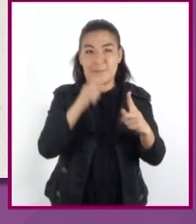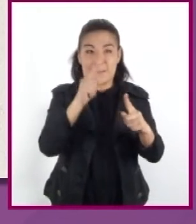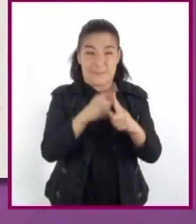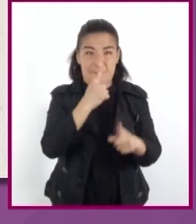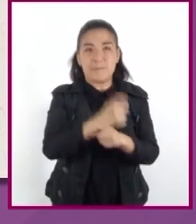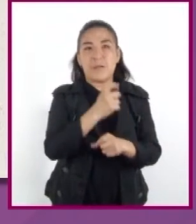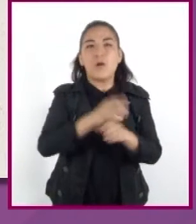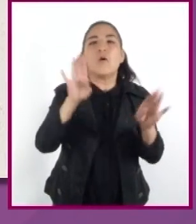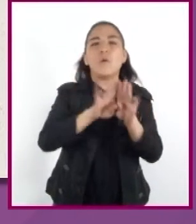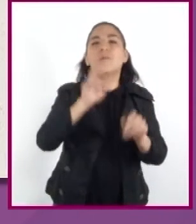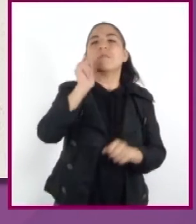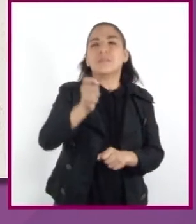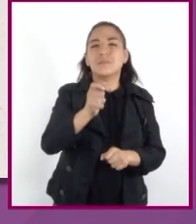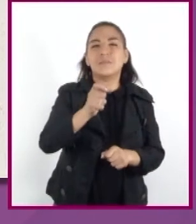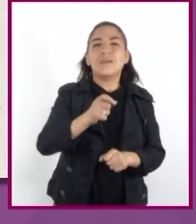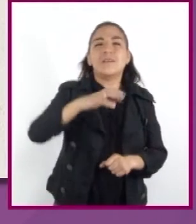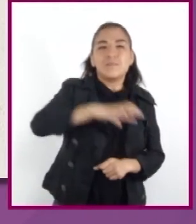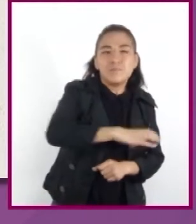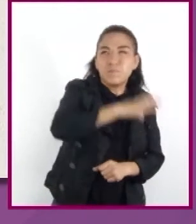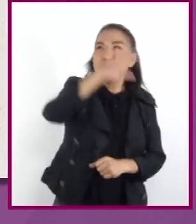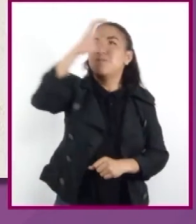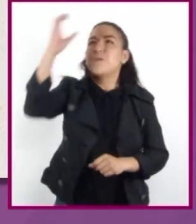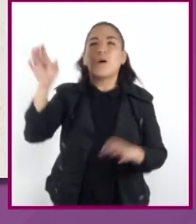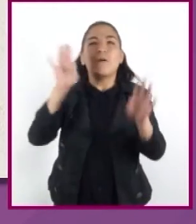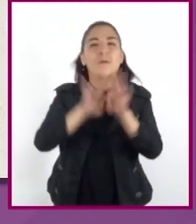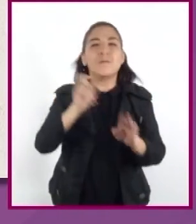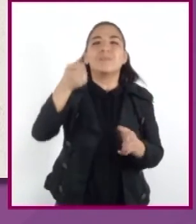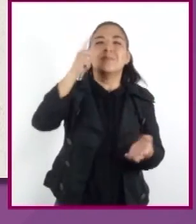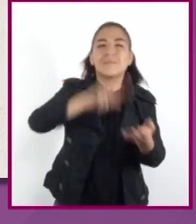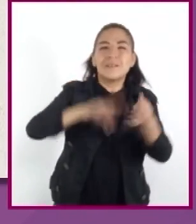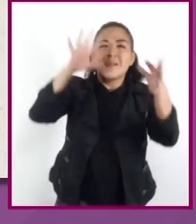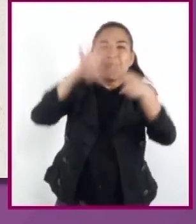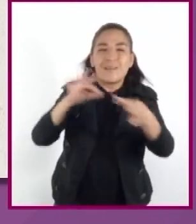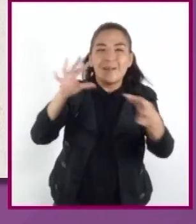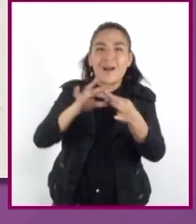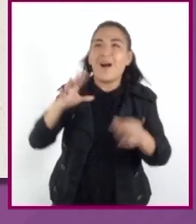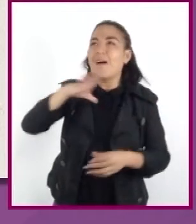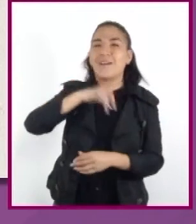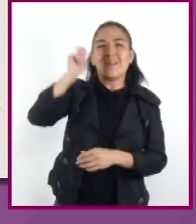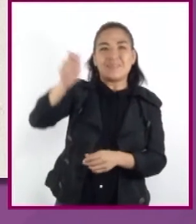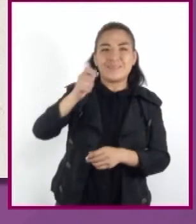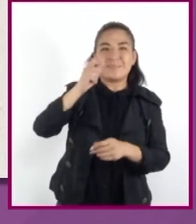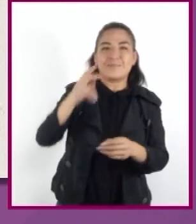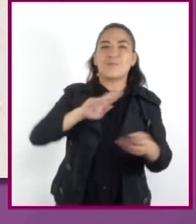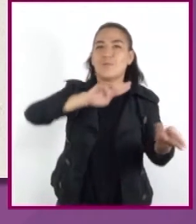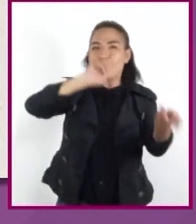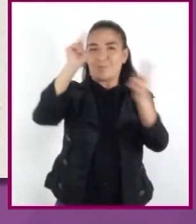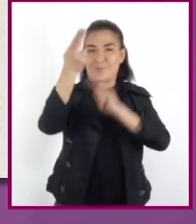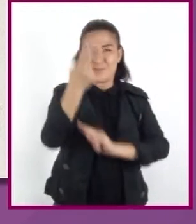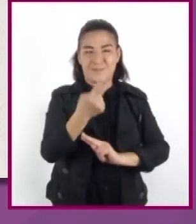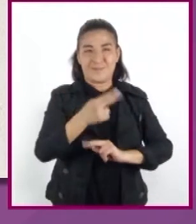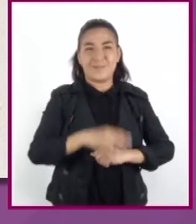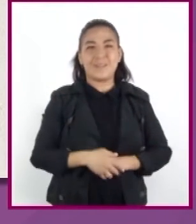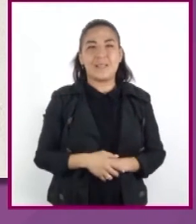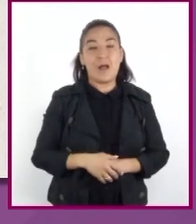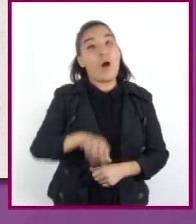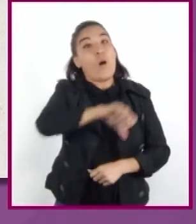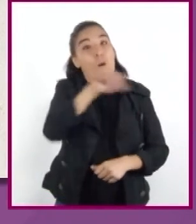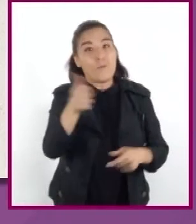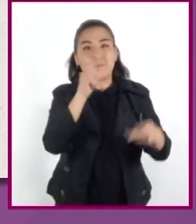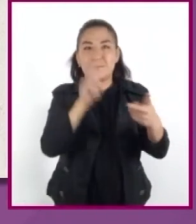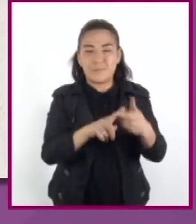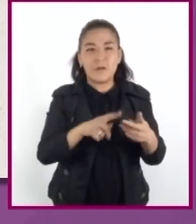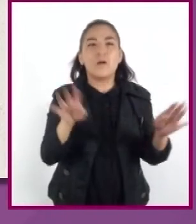cosmovisión, es decir, la manera en que se concebía y explicaba la existencia de las cosas en el universo. Y por otro,